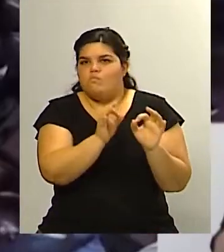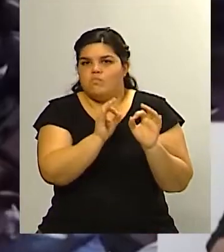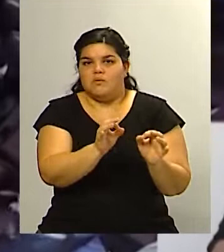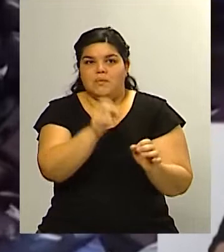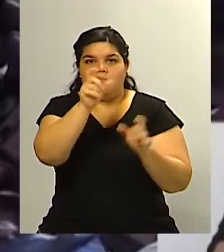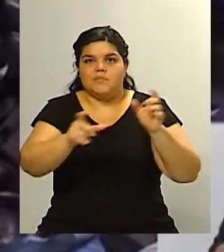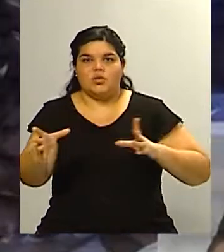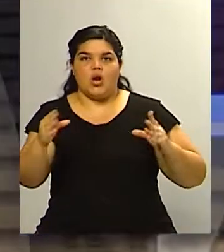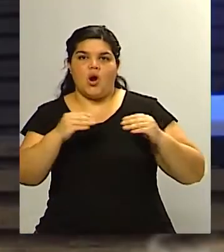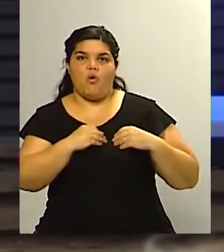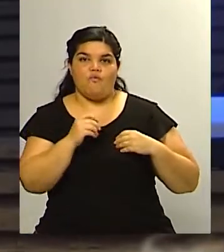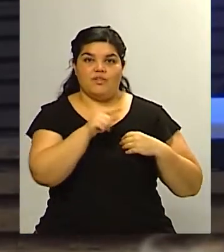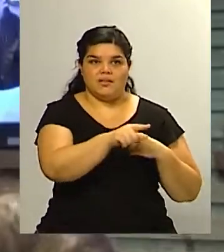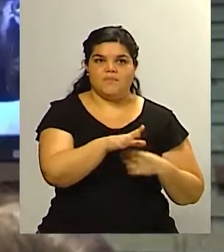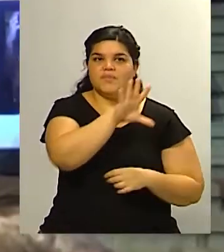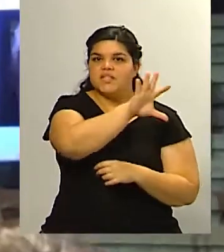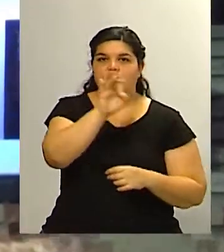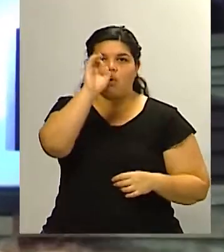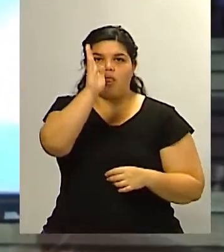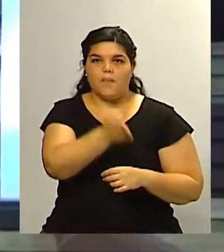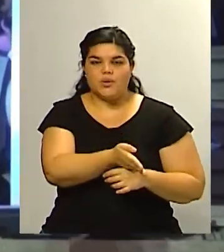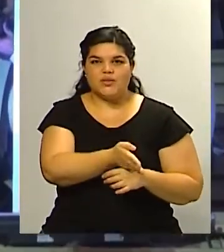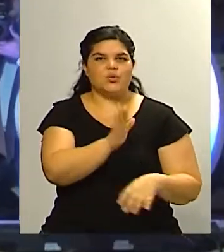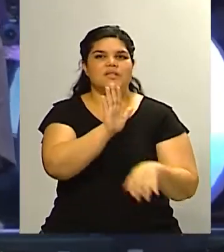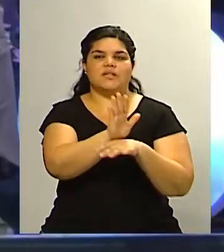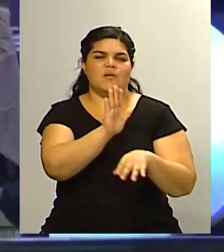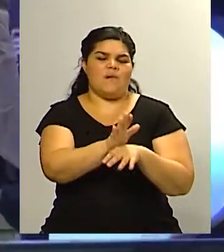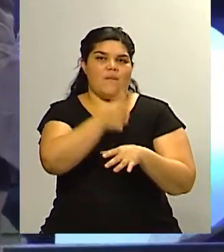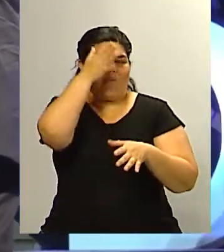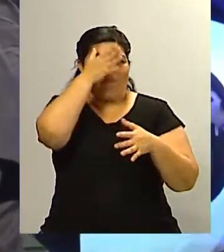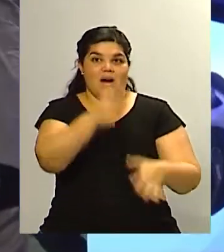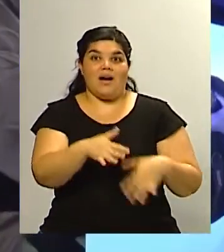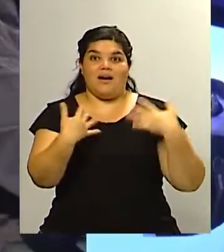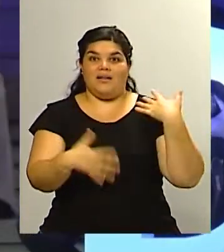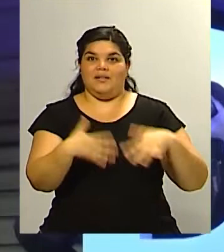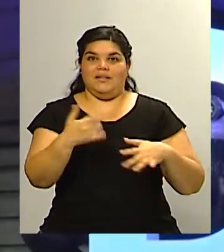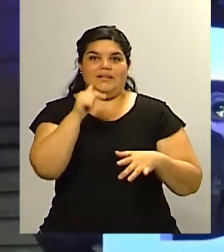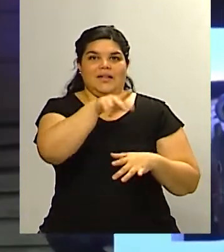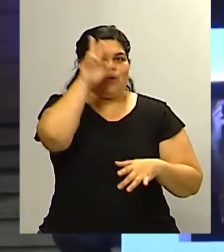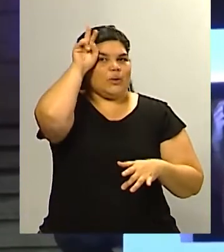50% es una barbaridad en el sentido de que la mitad de la población lo votaría es mucho